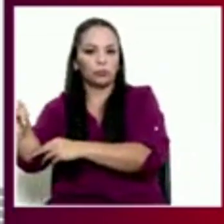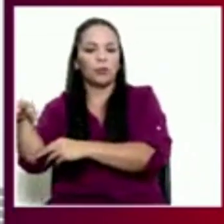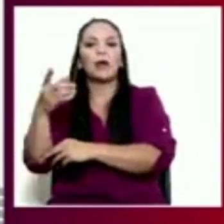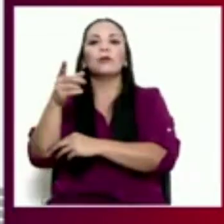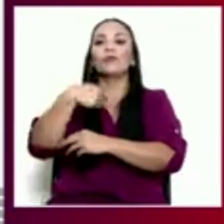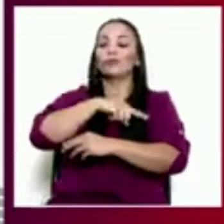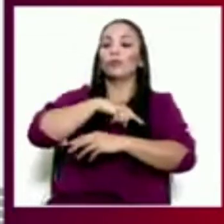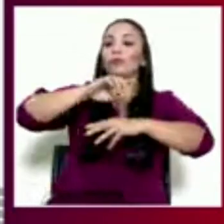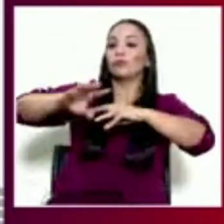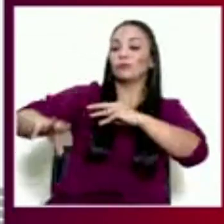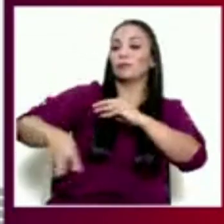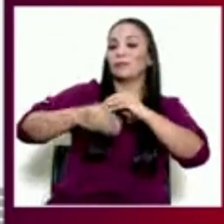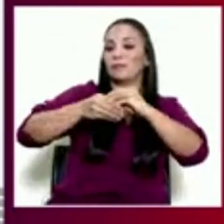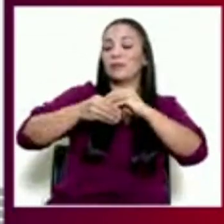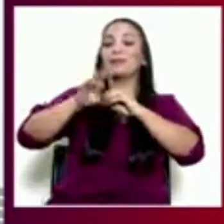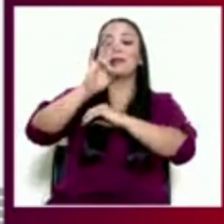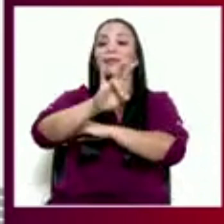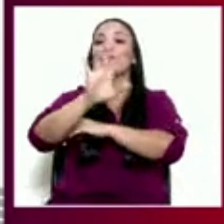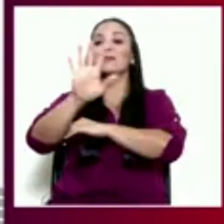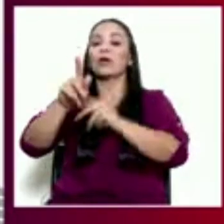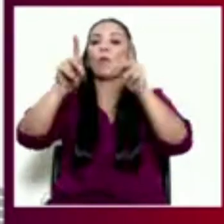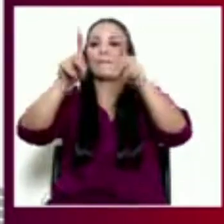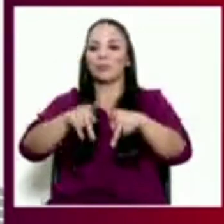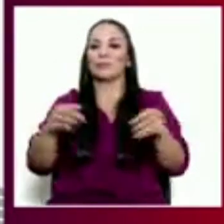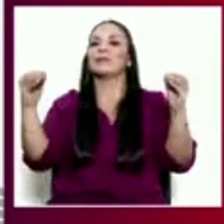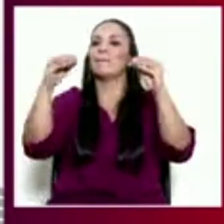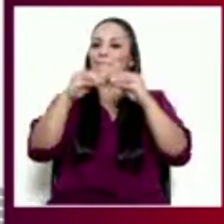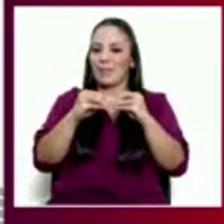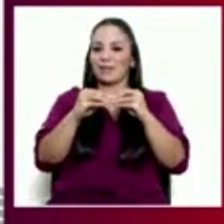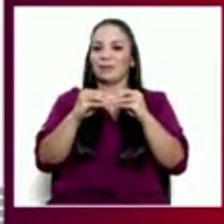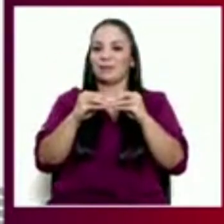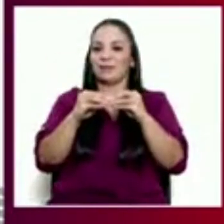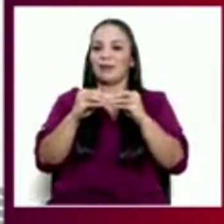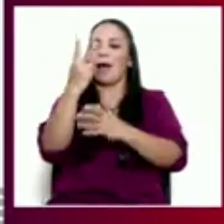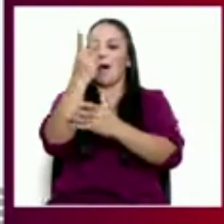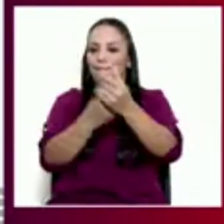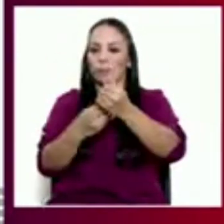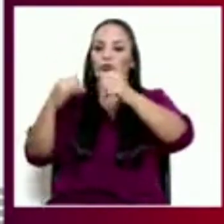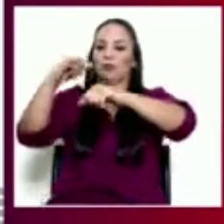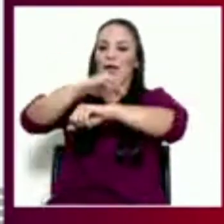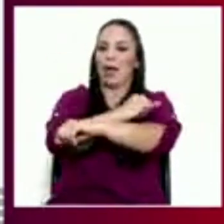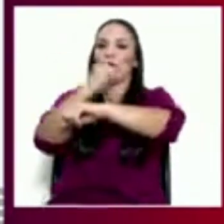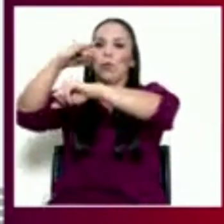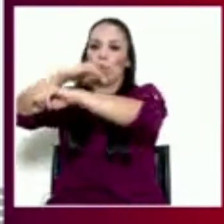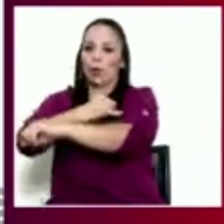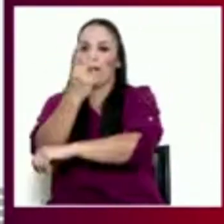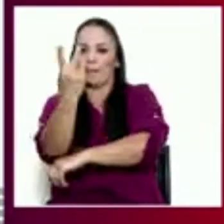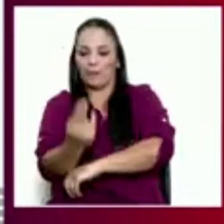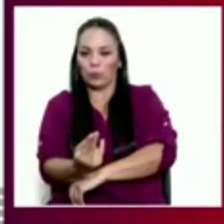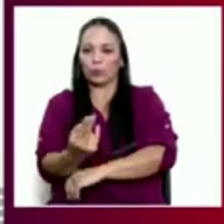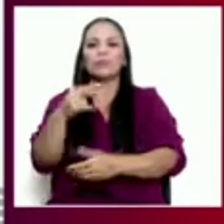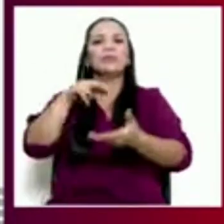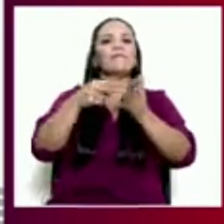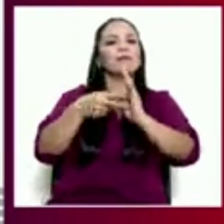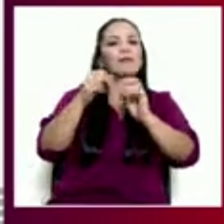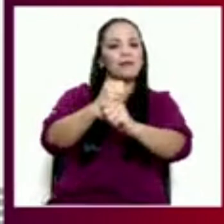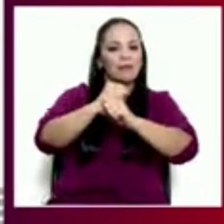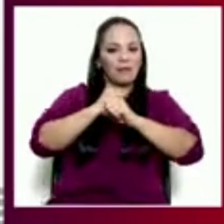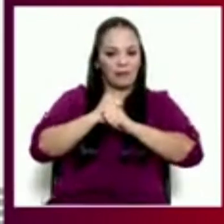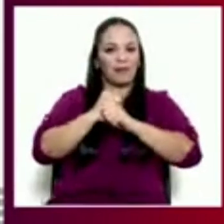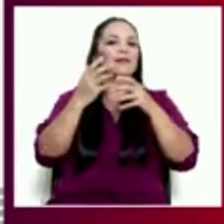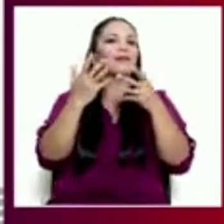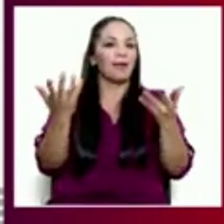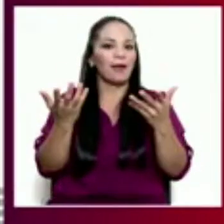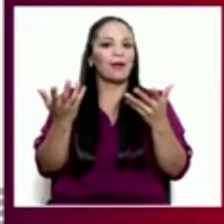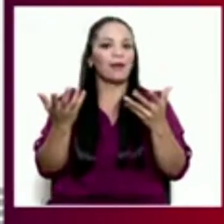reforzando con 75 personas ambos aeropuertos. Eso garantiza que podamos tener las bases llenas.